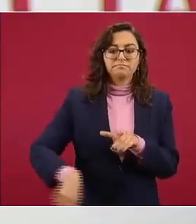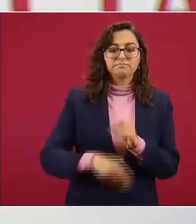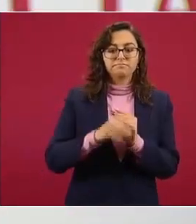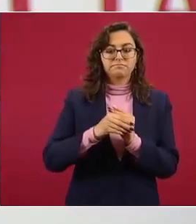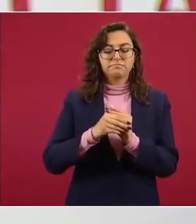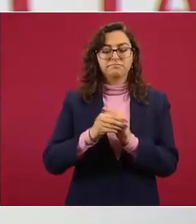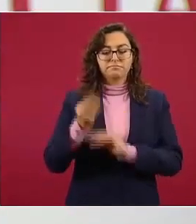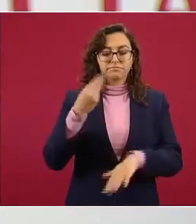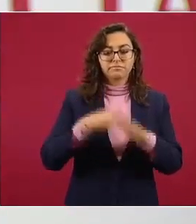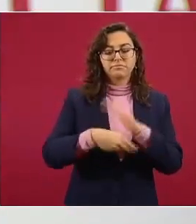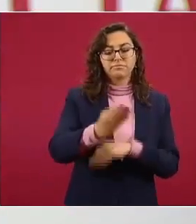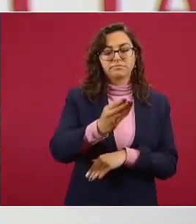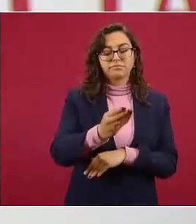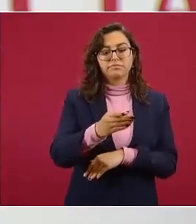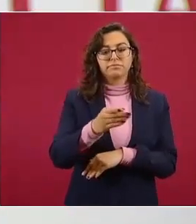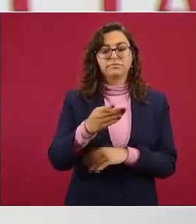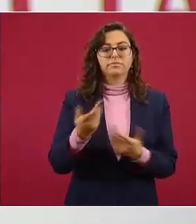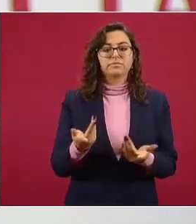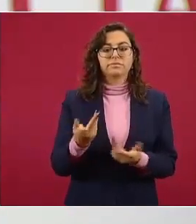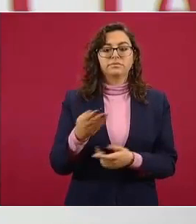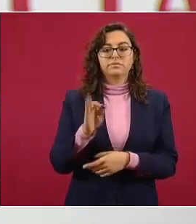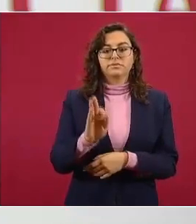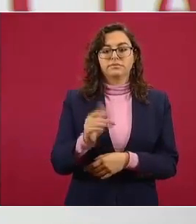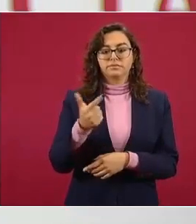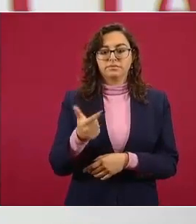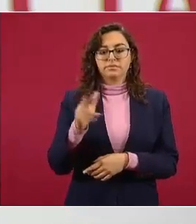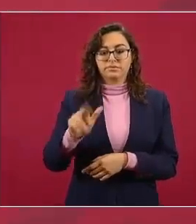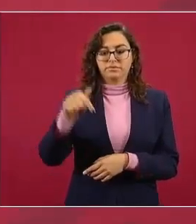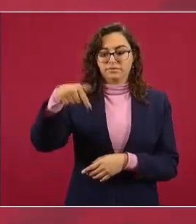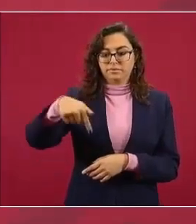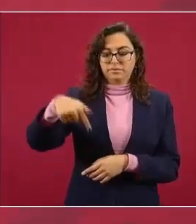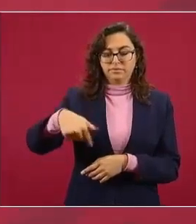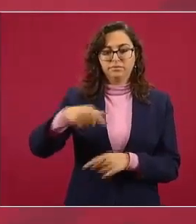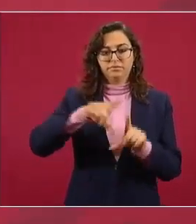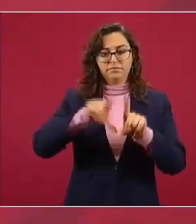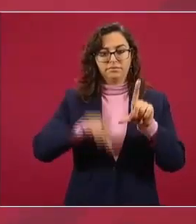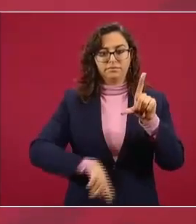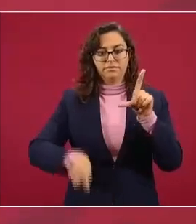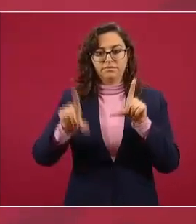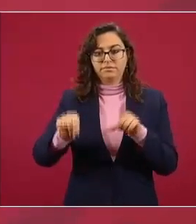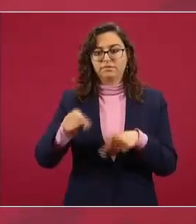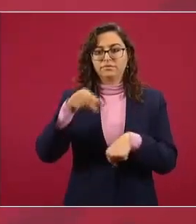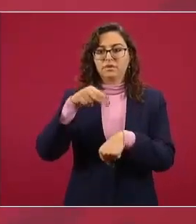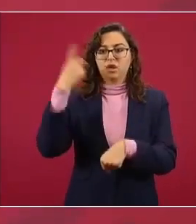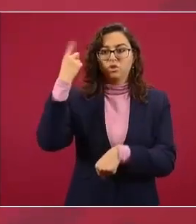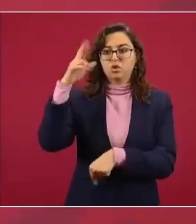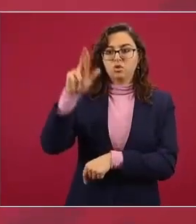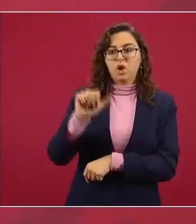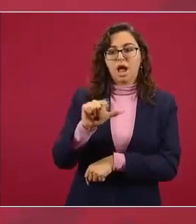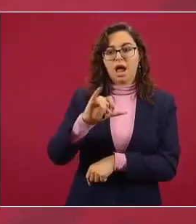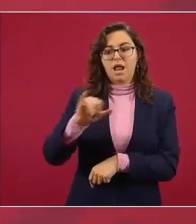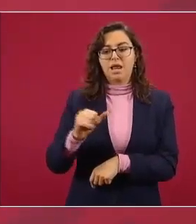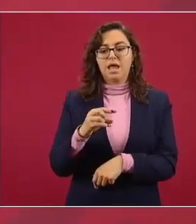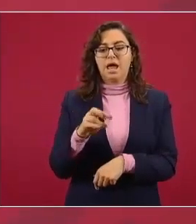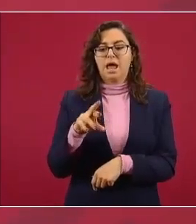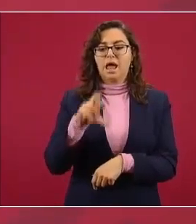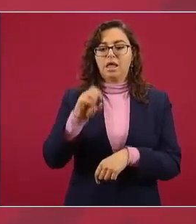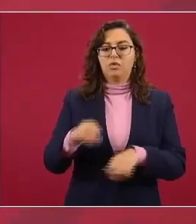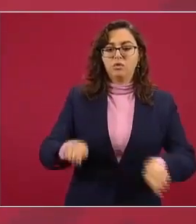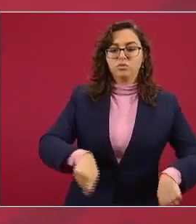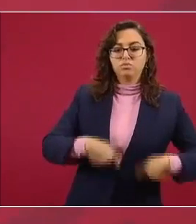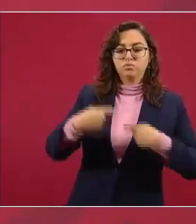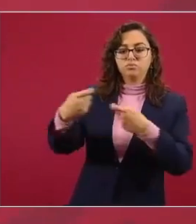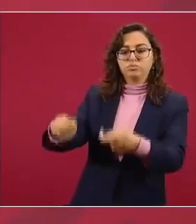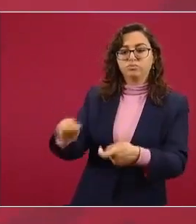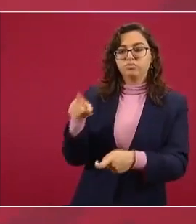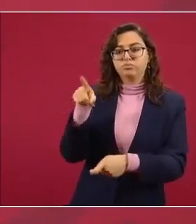al Fiscal General de la República, el doctor Alejandro Gertz Manero, para su análisis en el